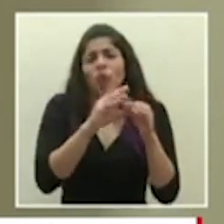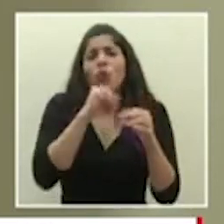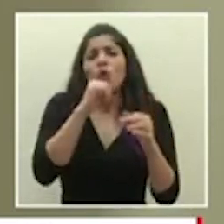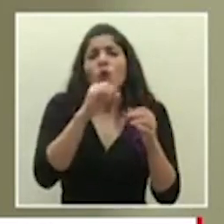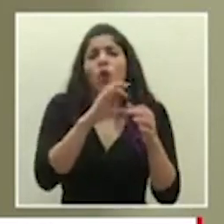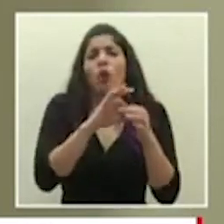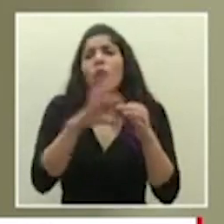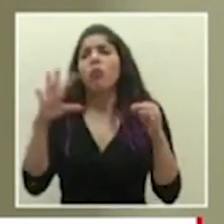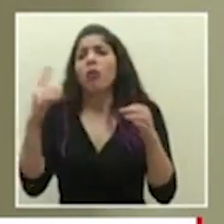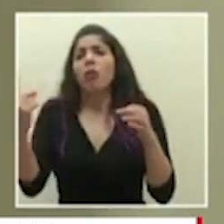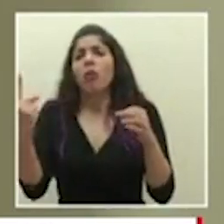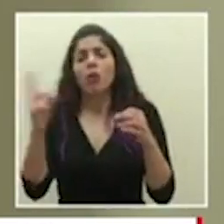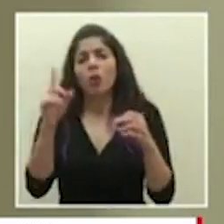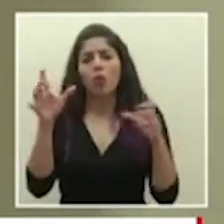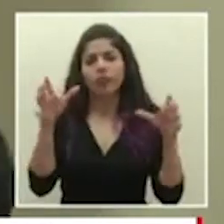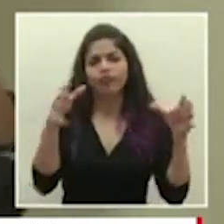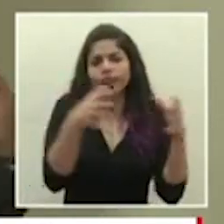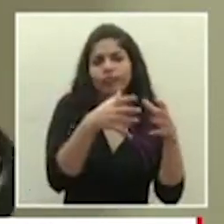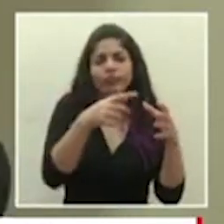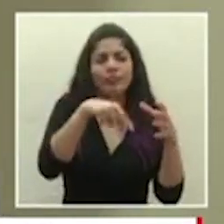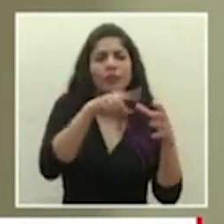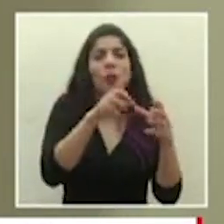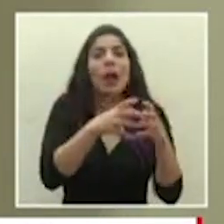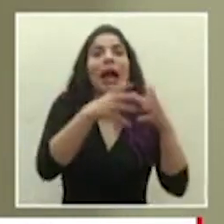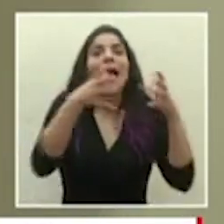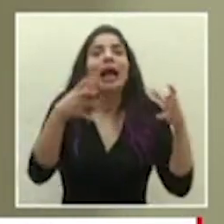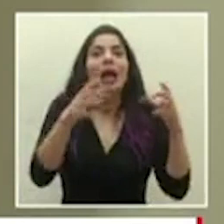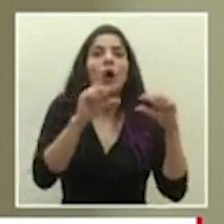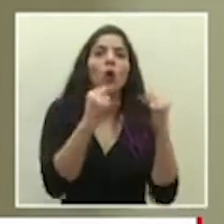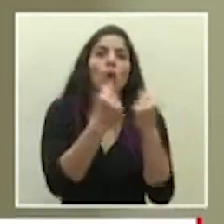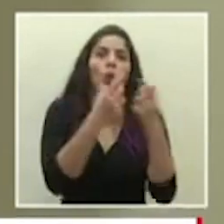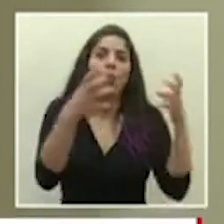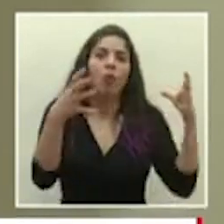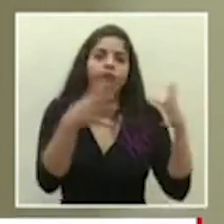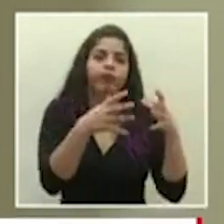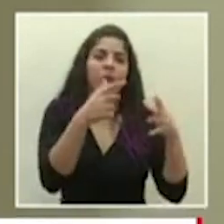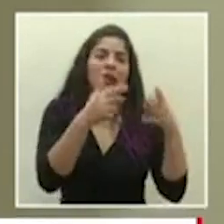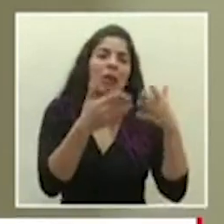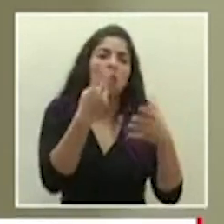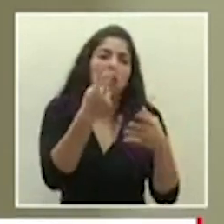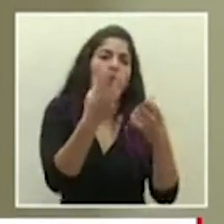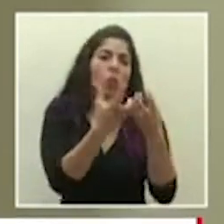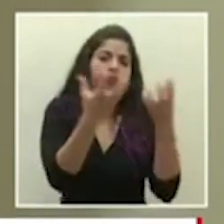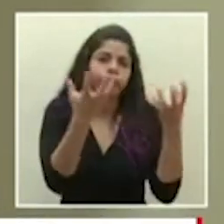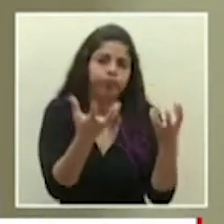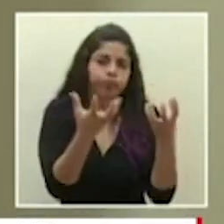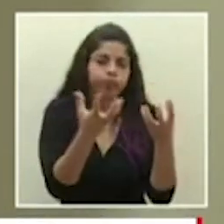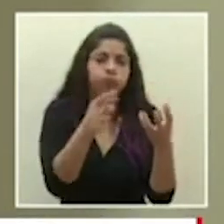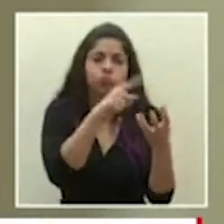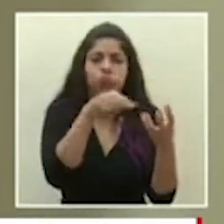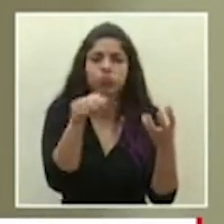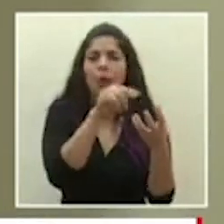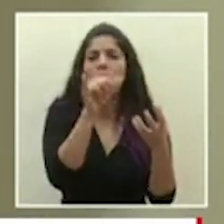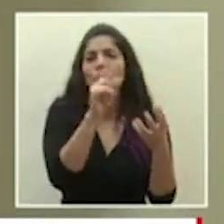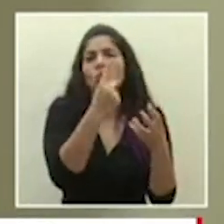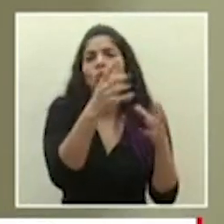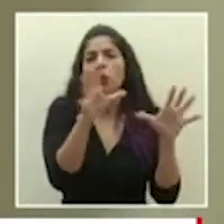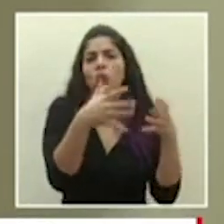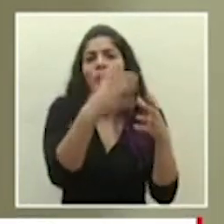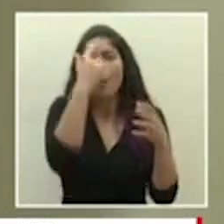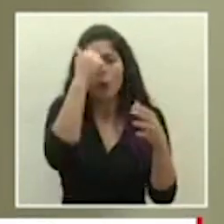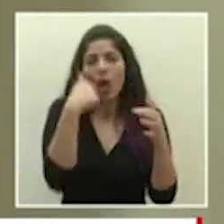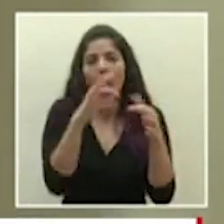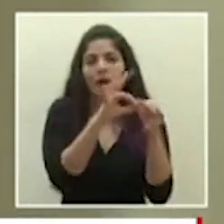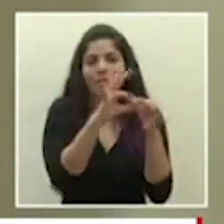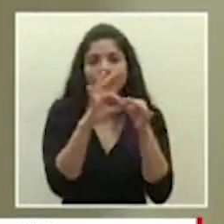tenga nexo y están justamente pues se podría decir que un gran clúster aunque podemos hablar de tal vez dos clústers pero en realidad se comporta como un solo clúster porque hay nexo entre